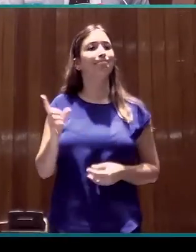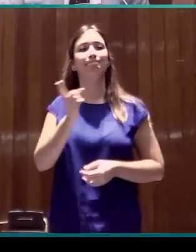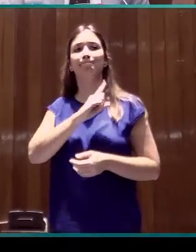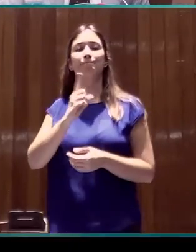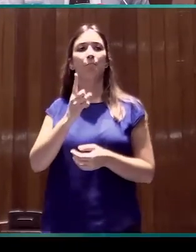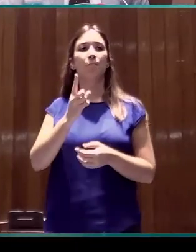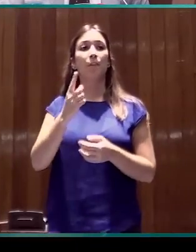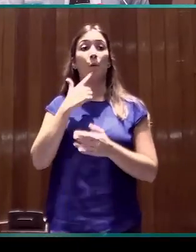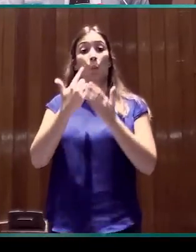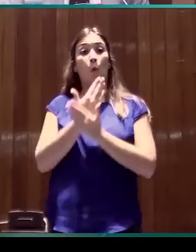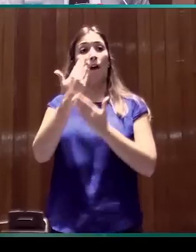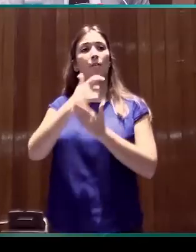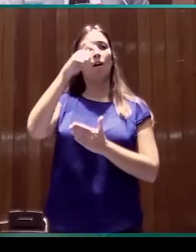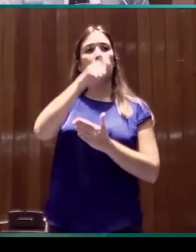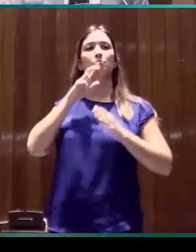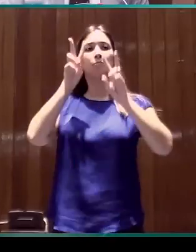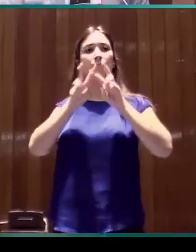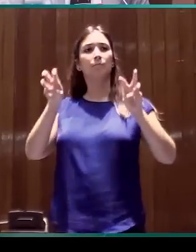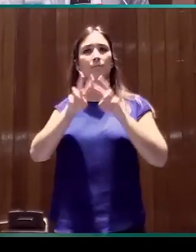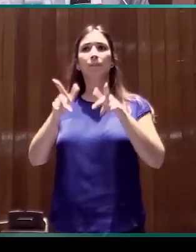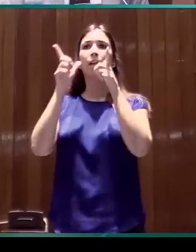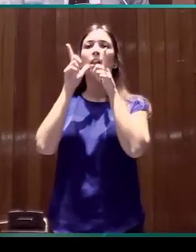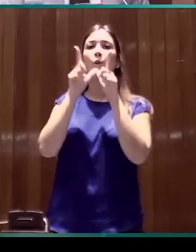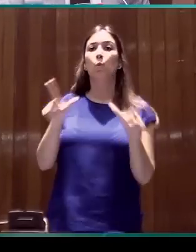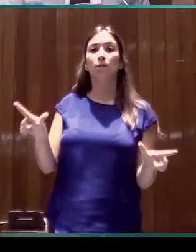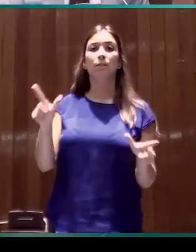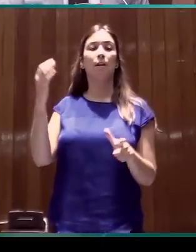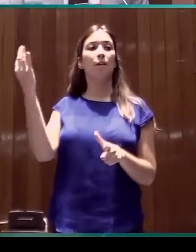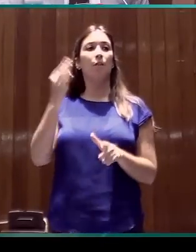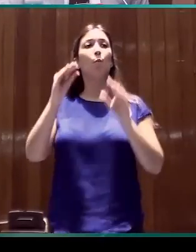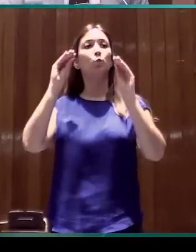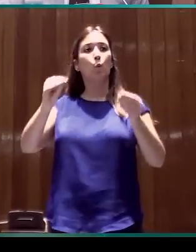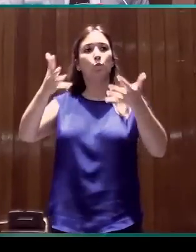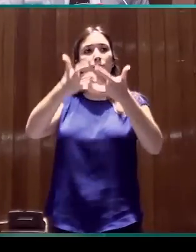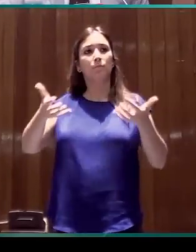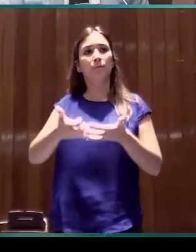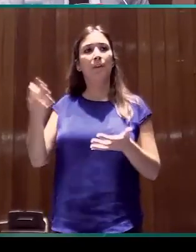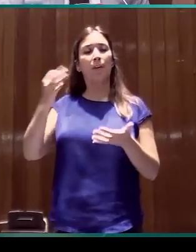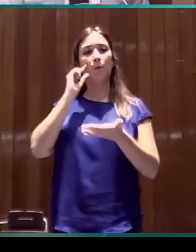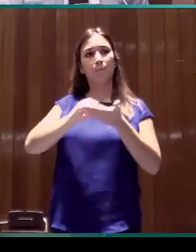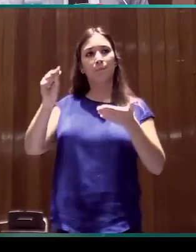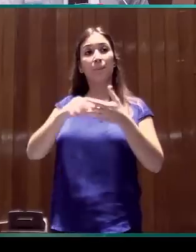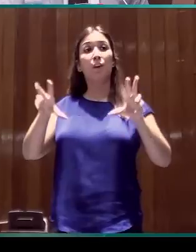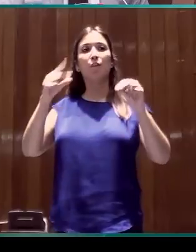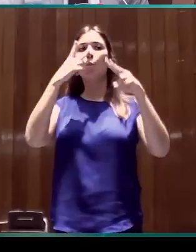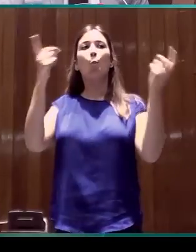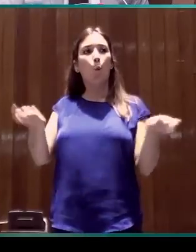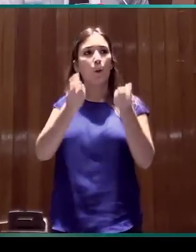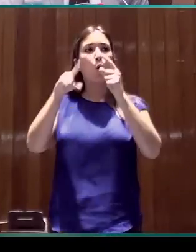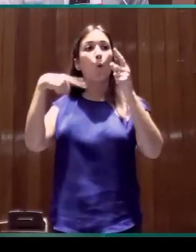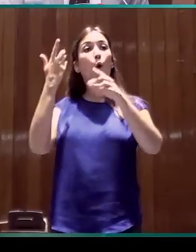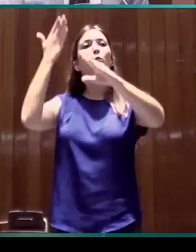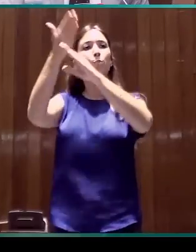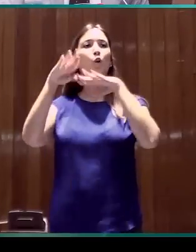En el día a día, el investigador, el lingüista, tiene que escribir sus artículos, publicarlos, ir a congresos, etcétera,